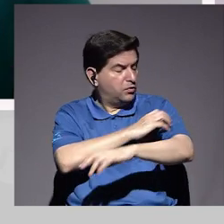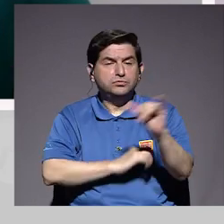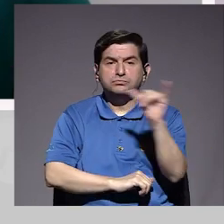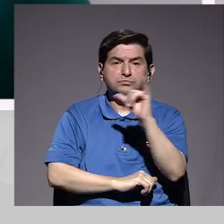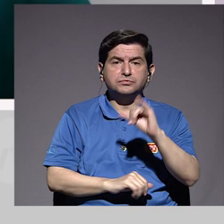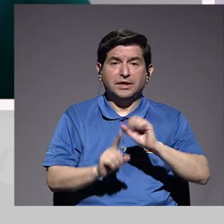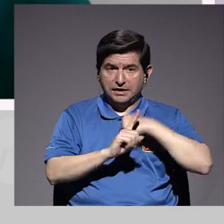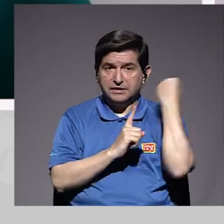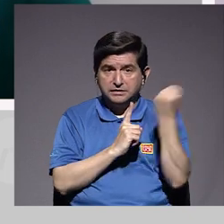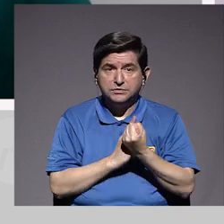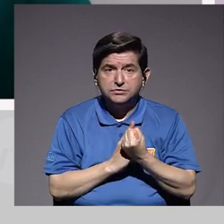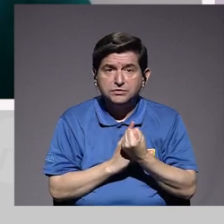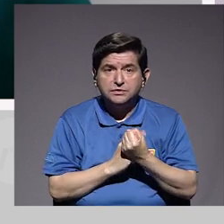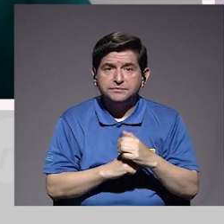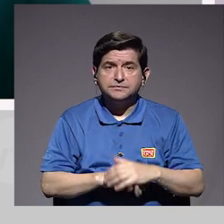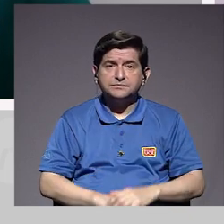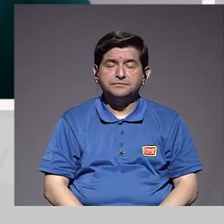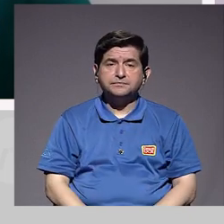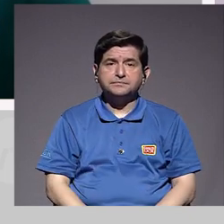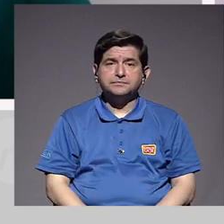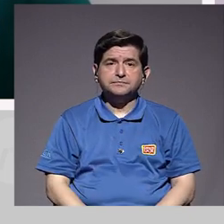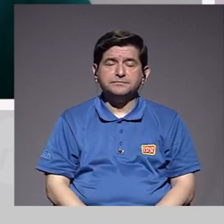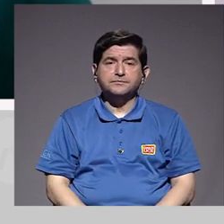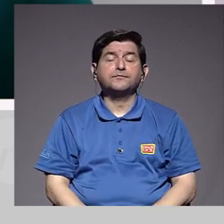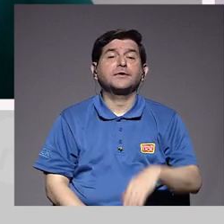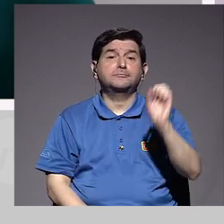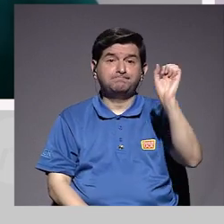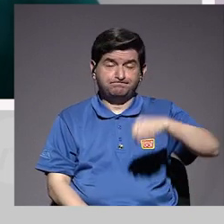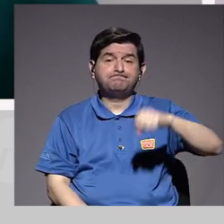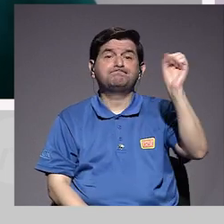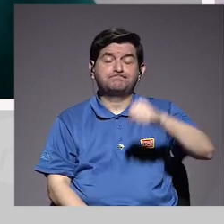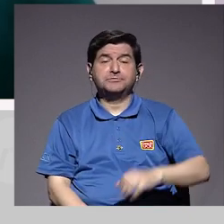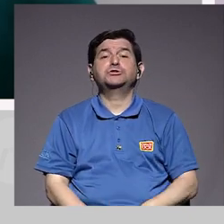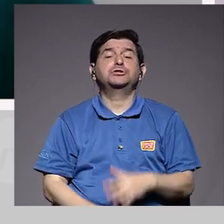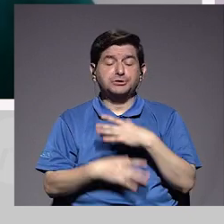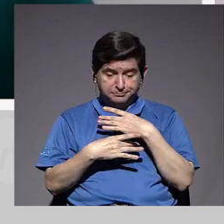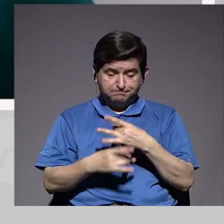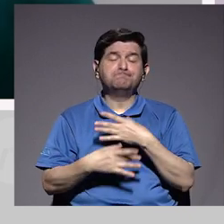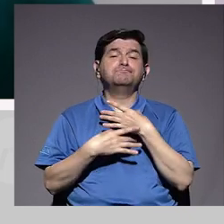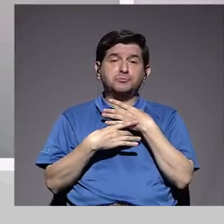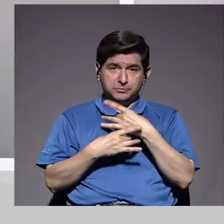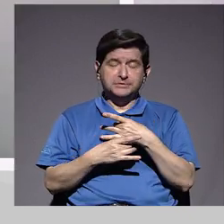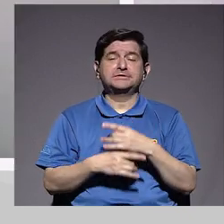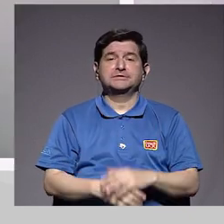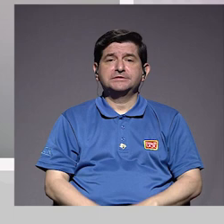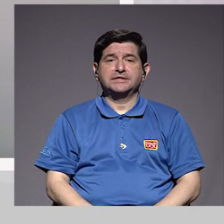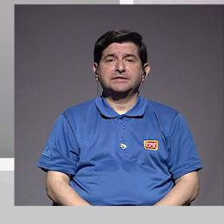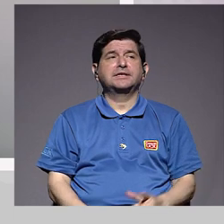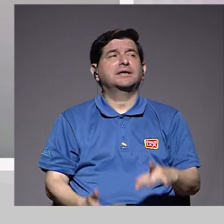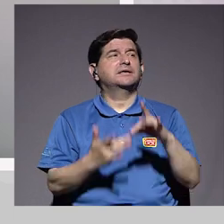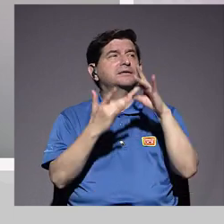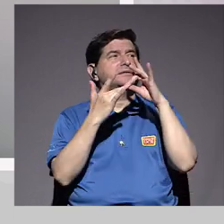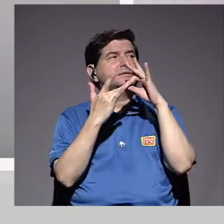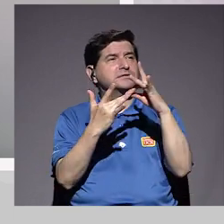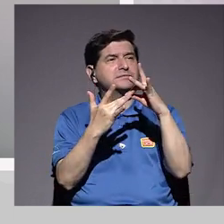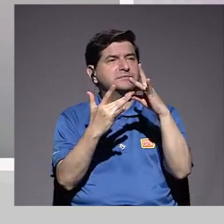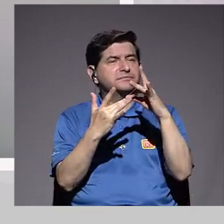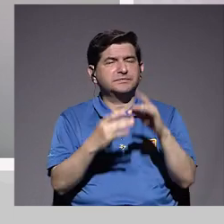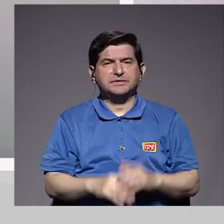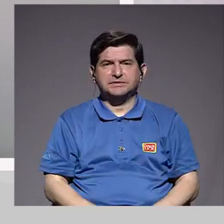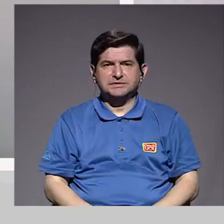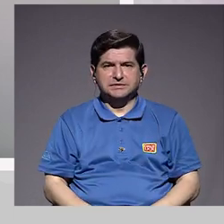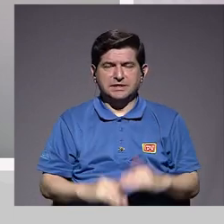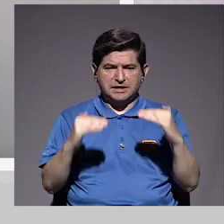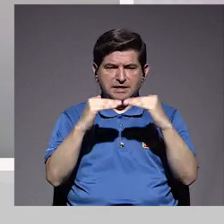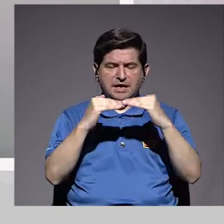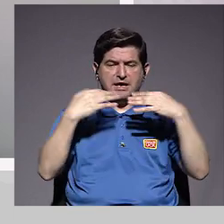esta situación. Sí, es interesante que, sobre todo, bueno, a